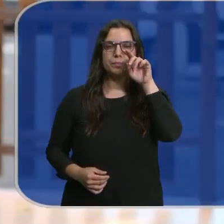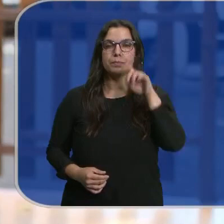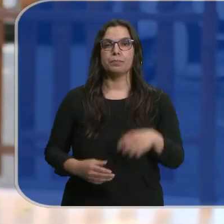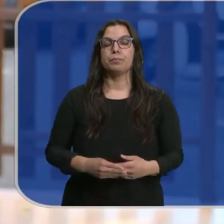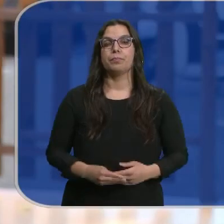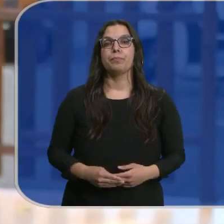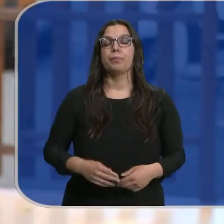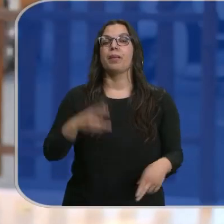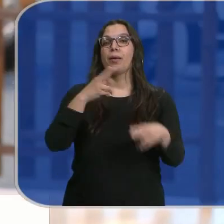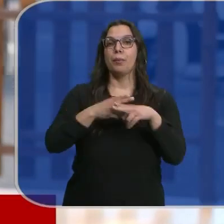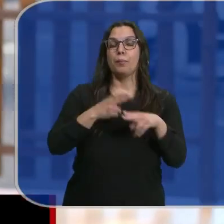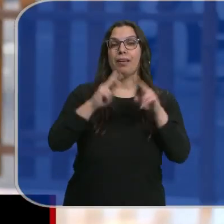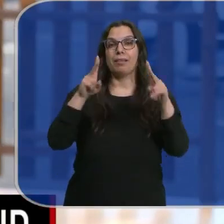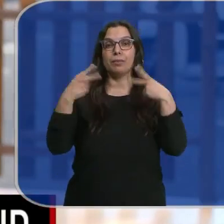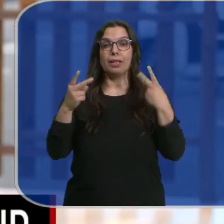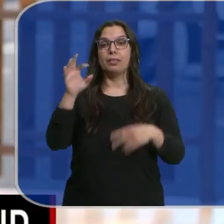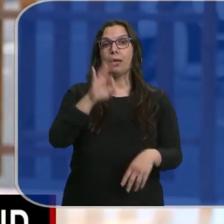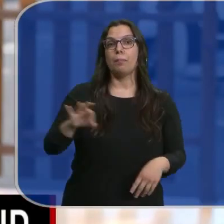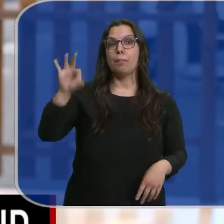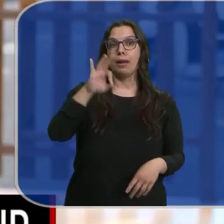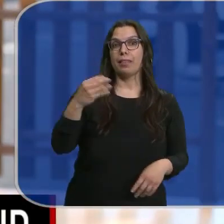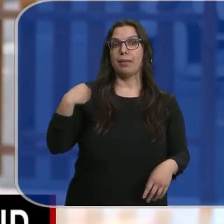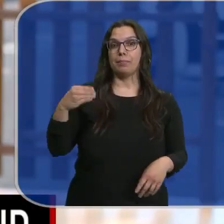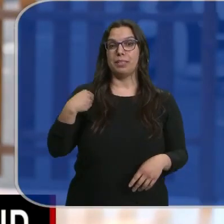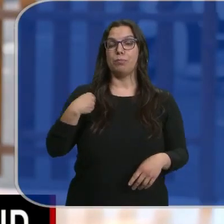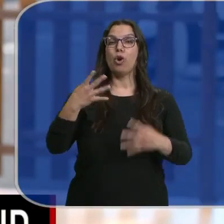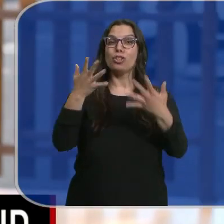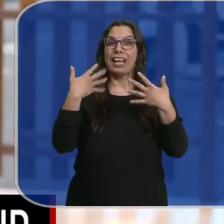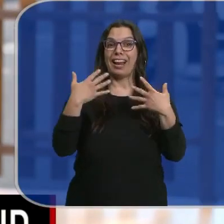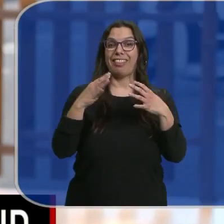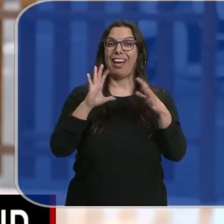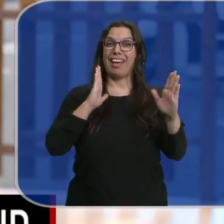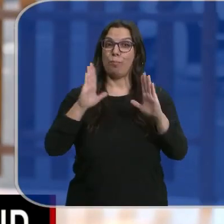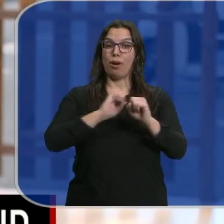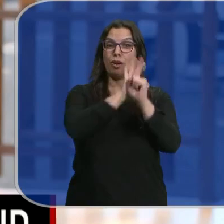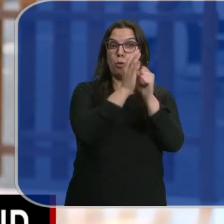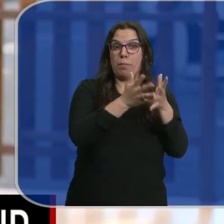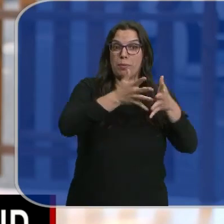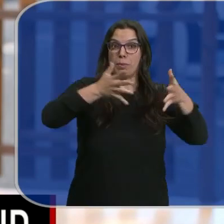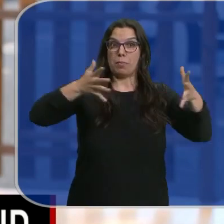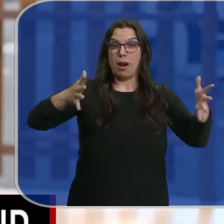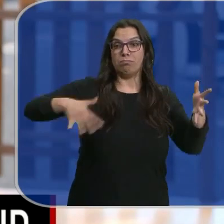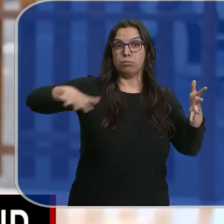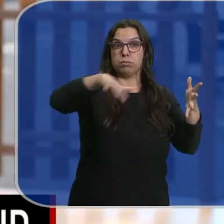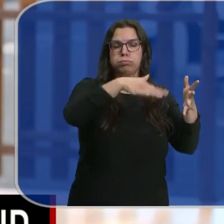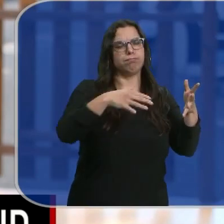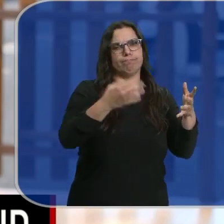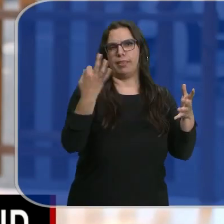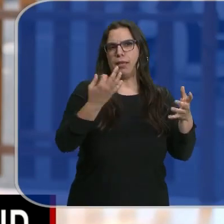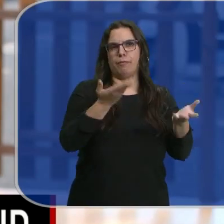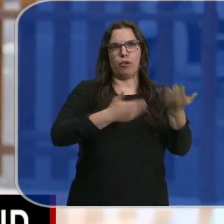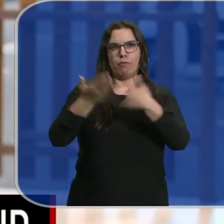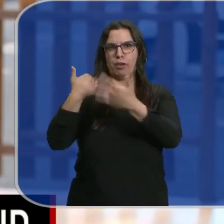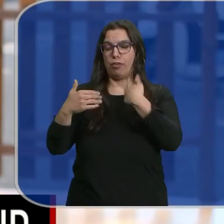Los hosteleros de Palencia tendrán que retirar el centenar de terrazas COVID que instalaron durante la pandemia en diferentes espacios, la mayoría